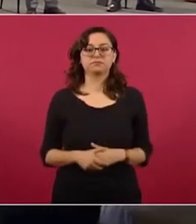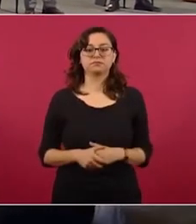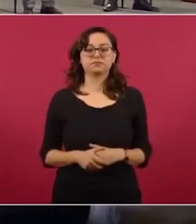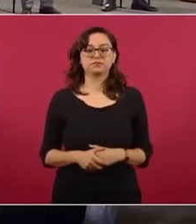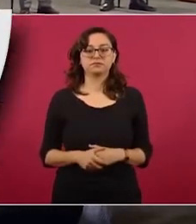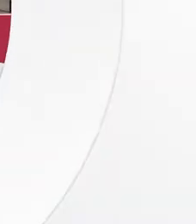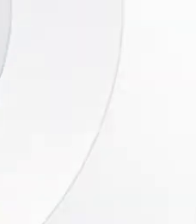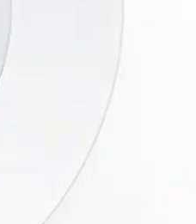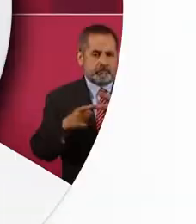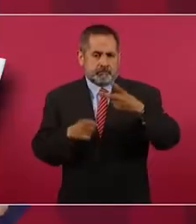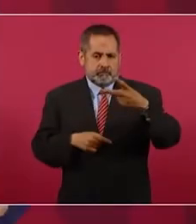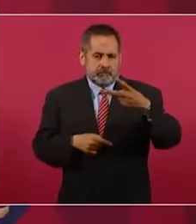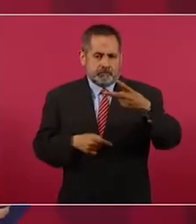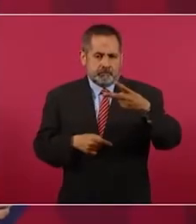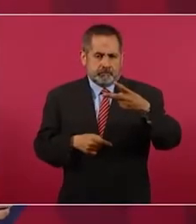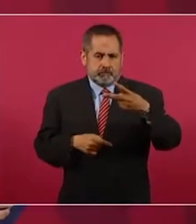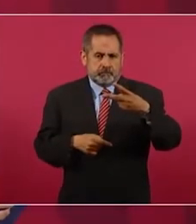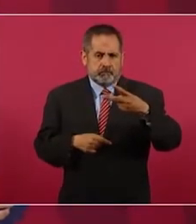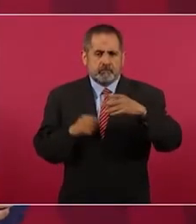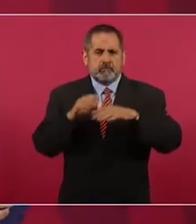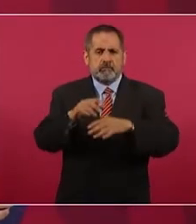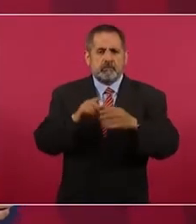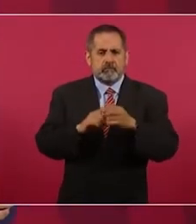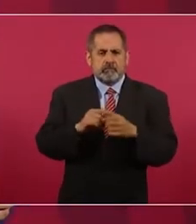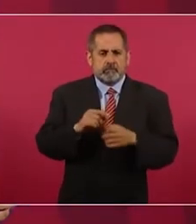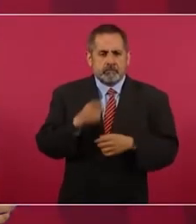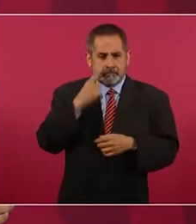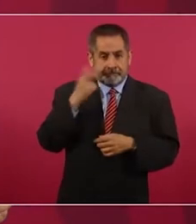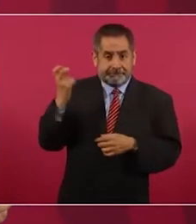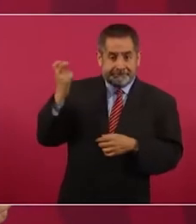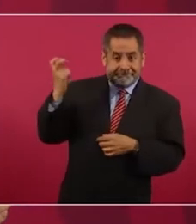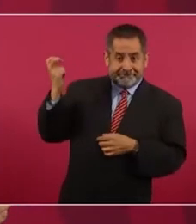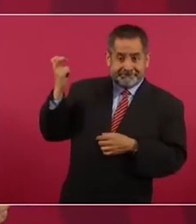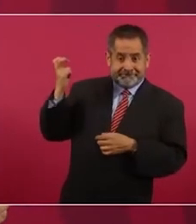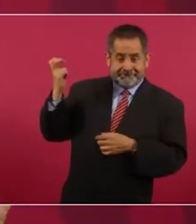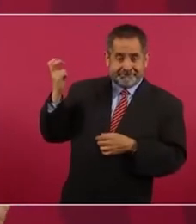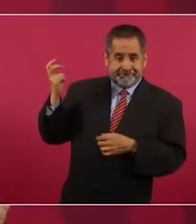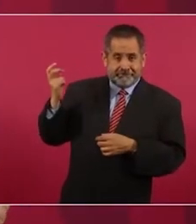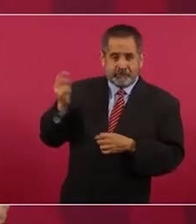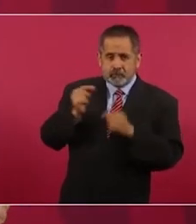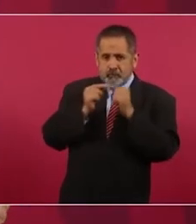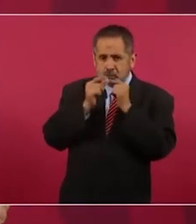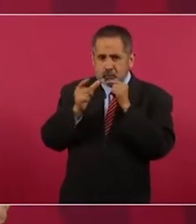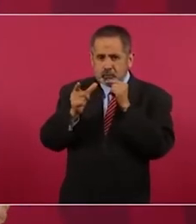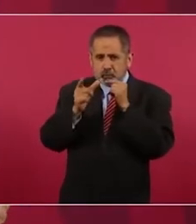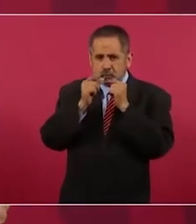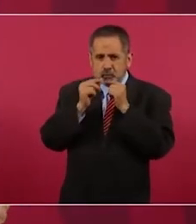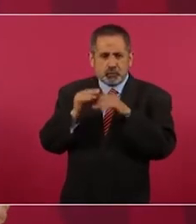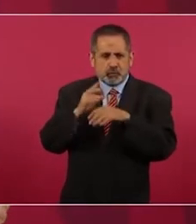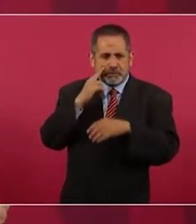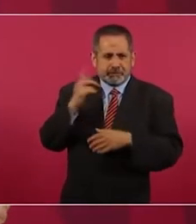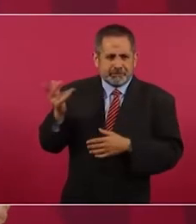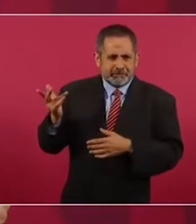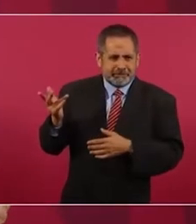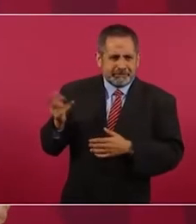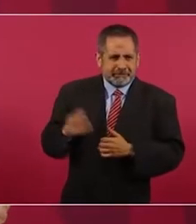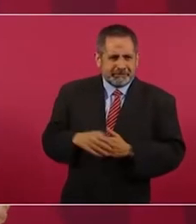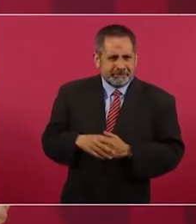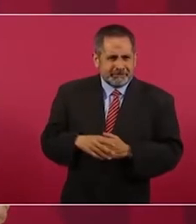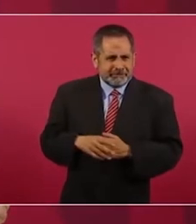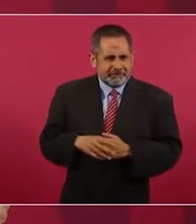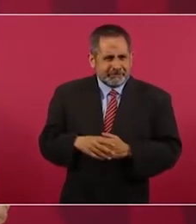es lo de los vapeadores. Decía Hugo que son